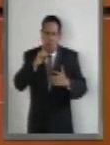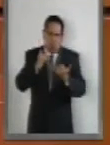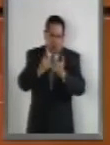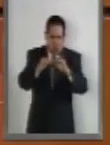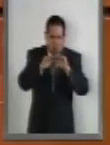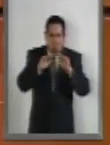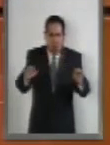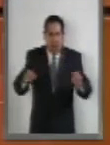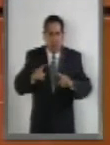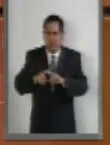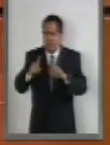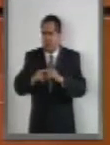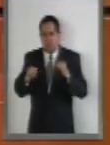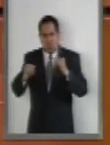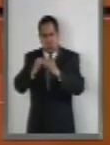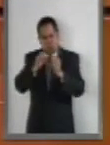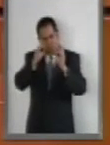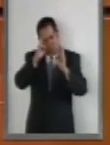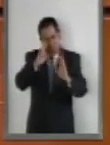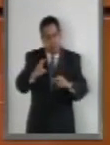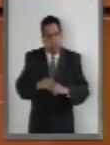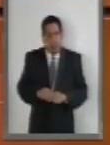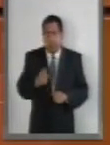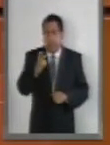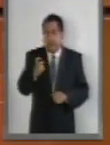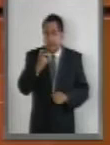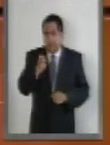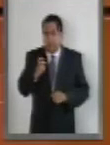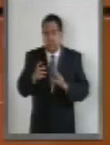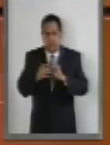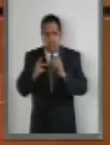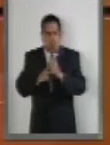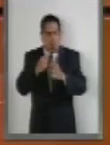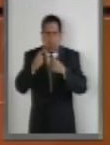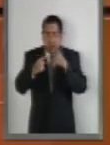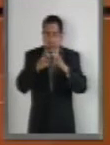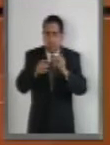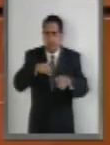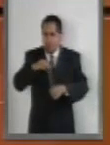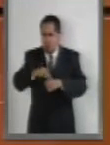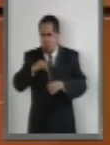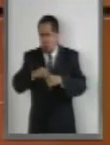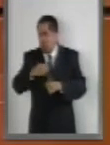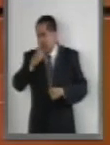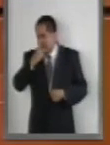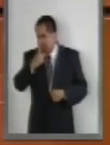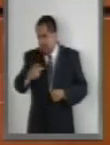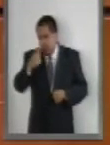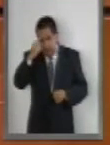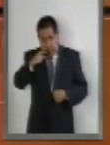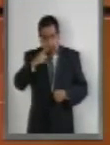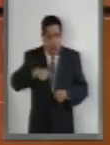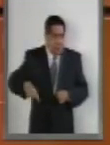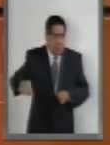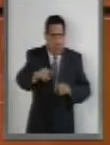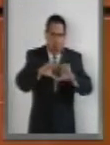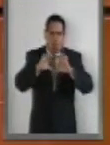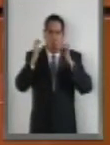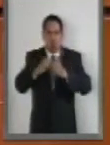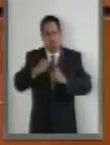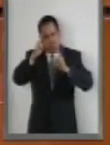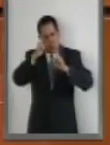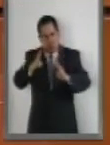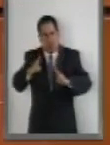en instituciones sólidas. En consecuencia, reafirmo nuestro voto a favor para que el Honorable Congreso de la Unión